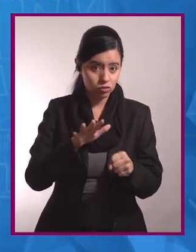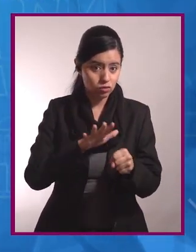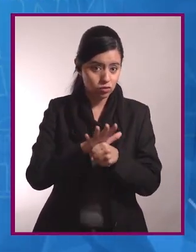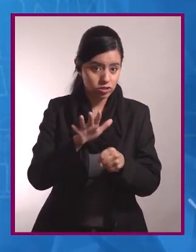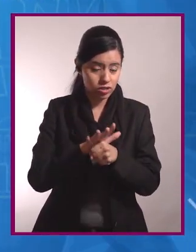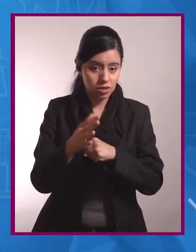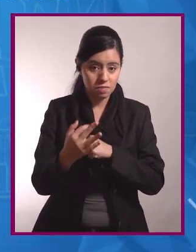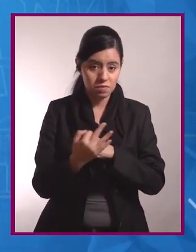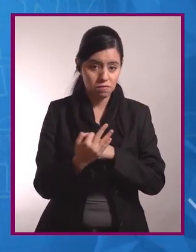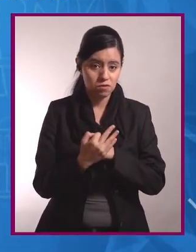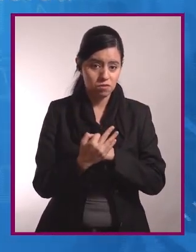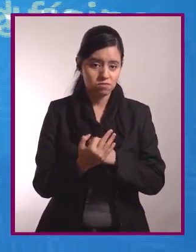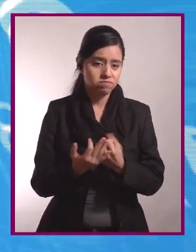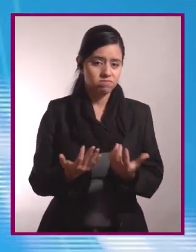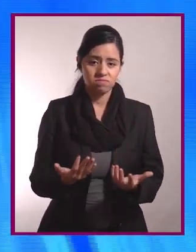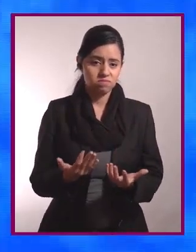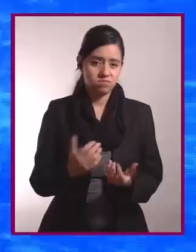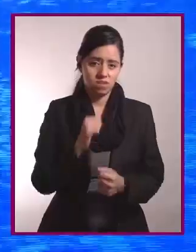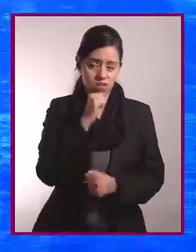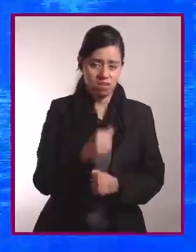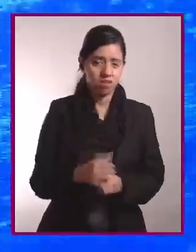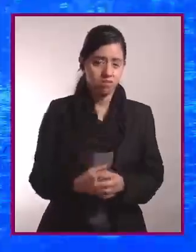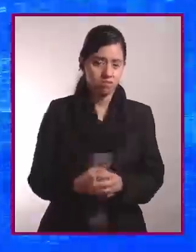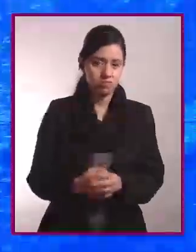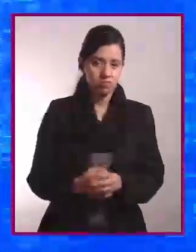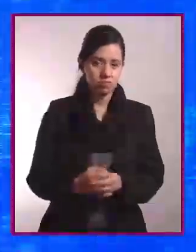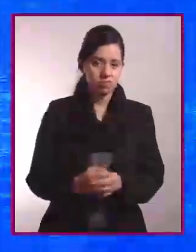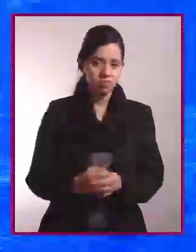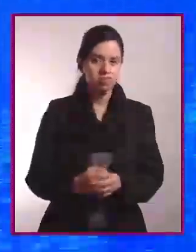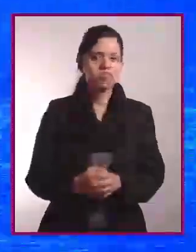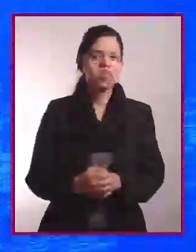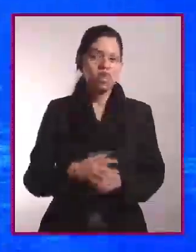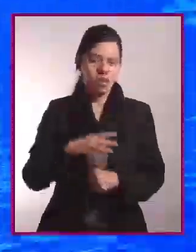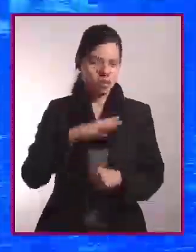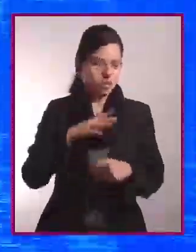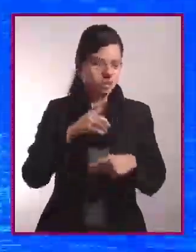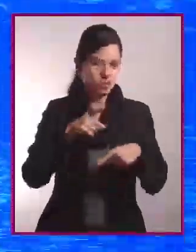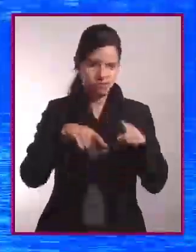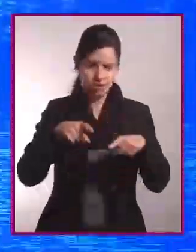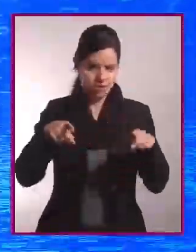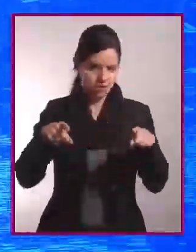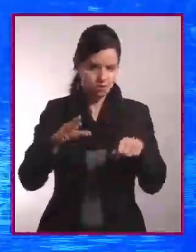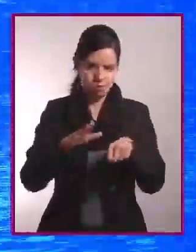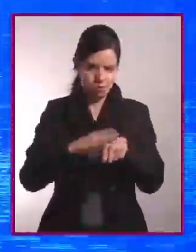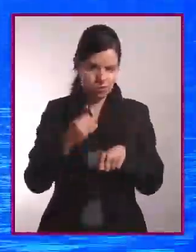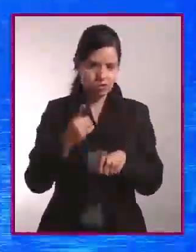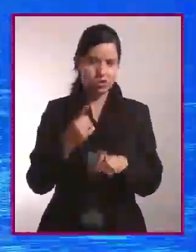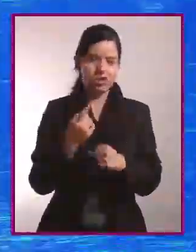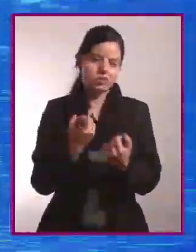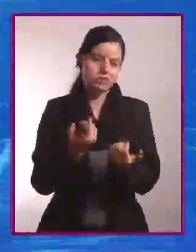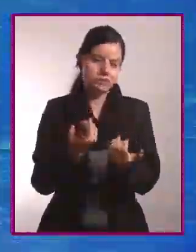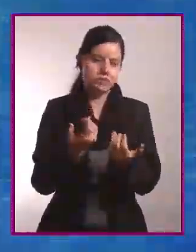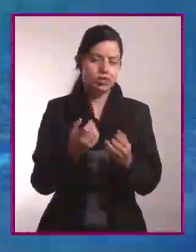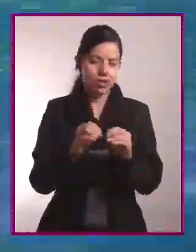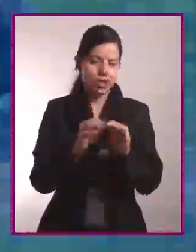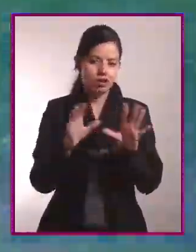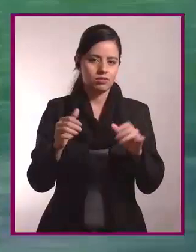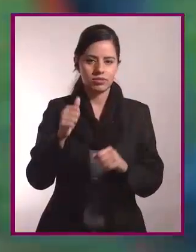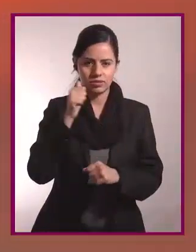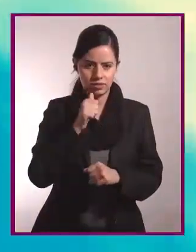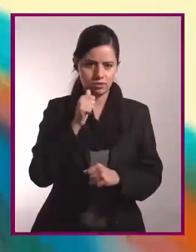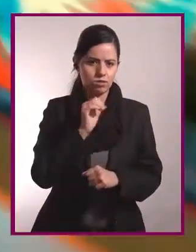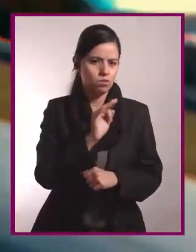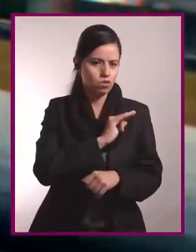obtener beneficios para la salud? Las razones son muchas y variadas, pero también es cierto que siempre